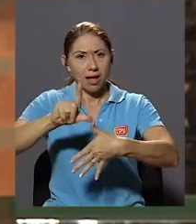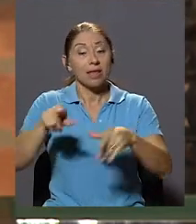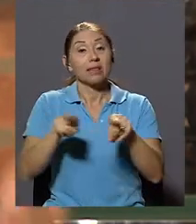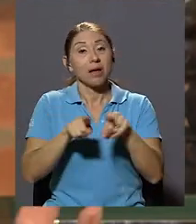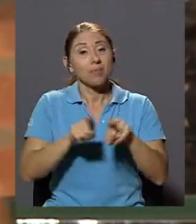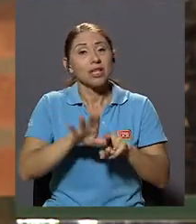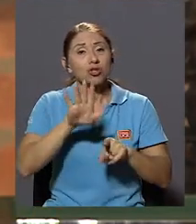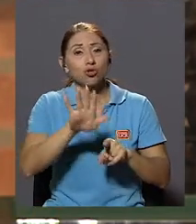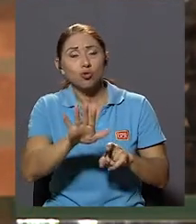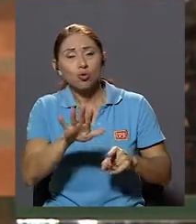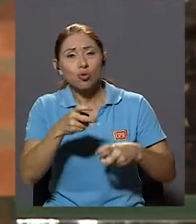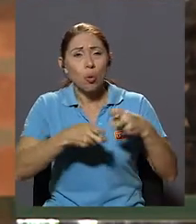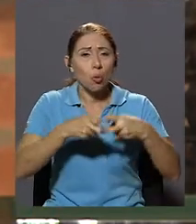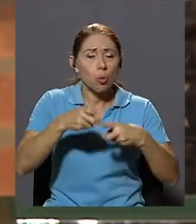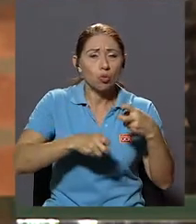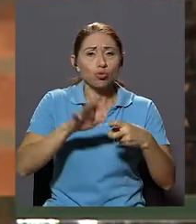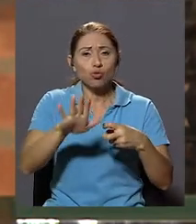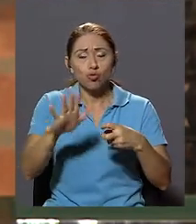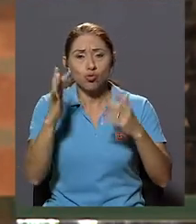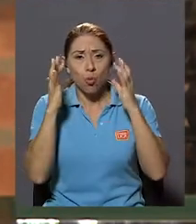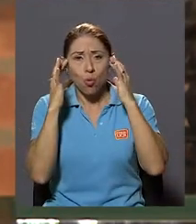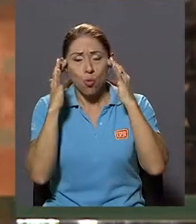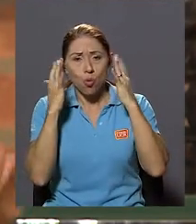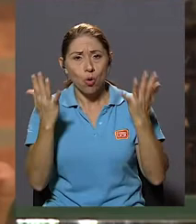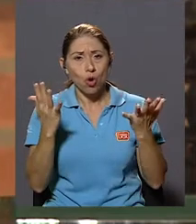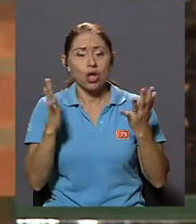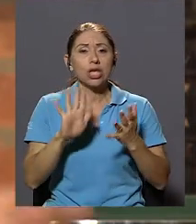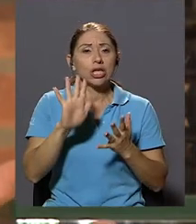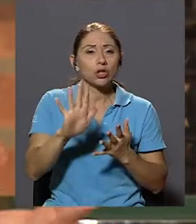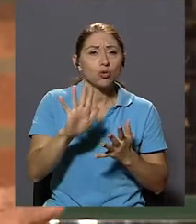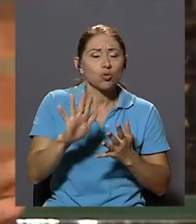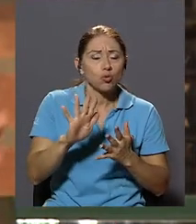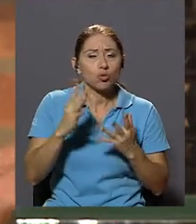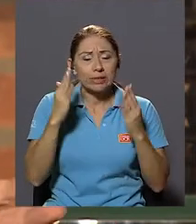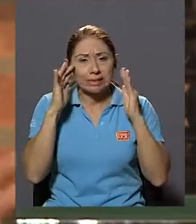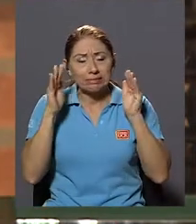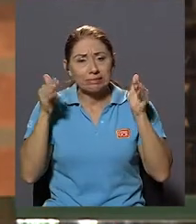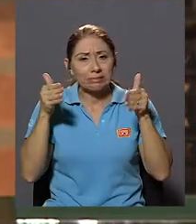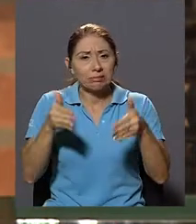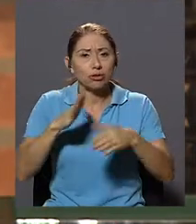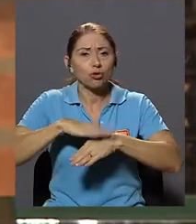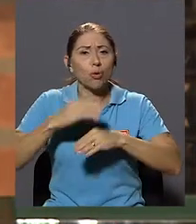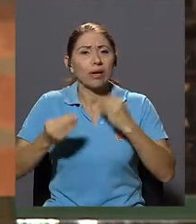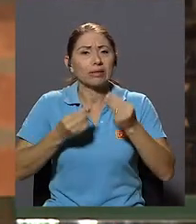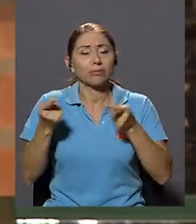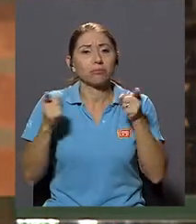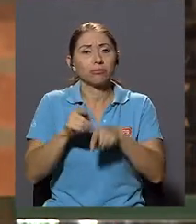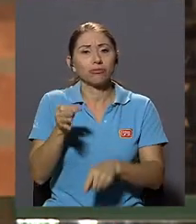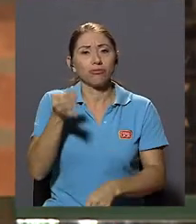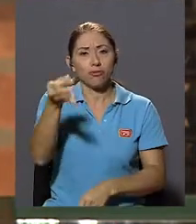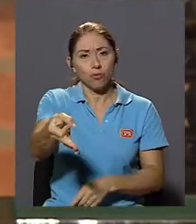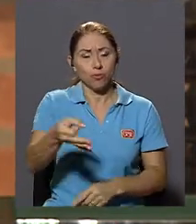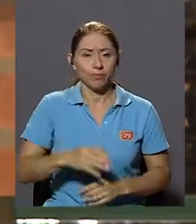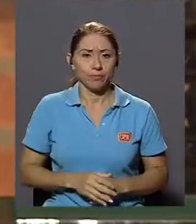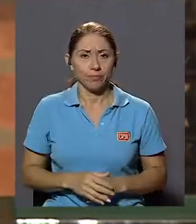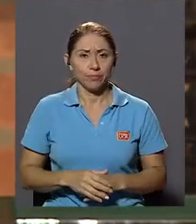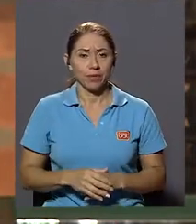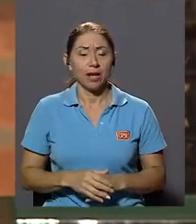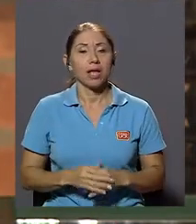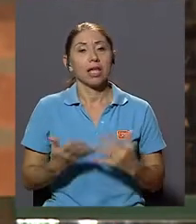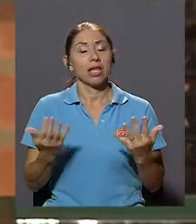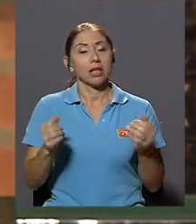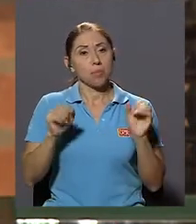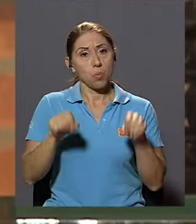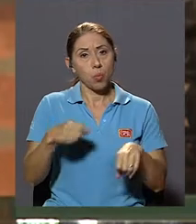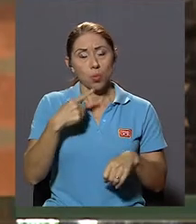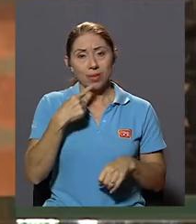sus penurias, sus preocupaciones Y sus desvelos con respecto al futuro Y puedo decir que